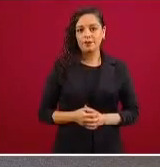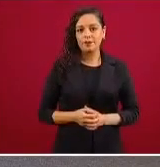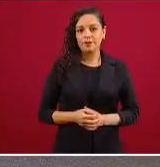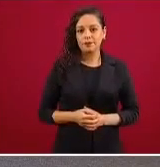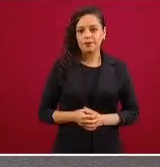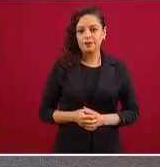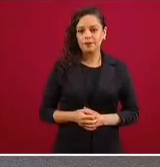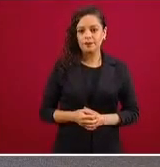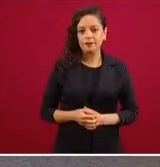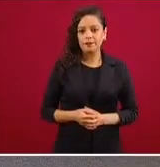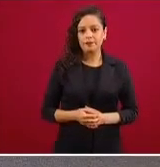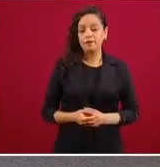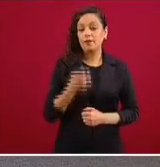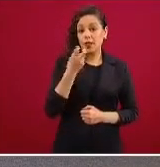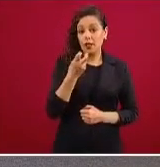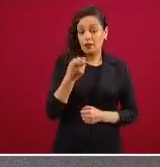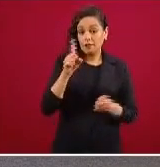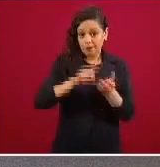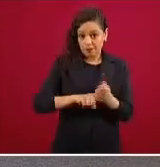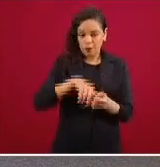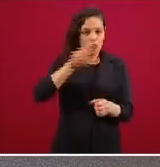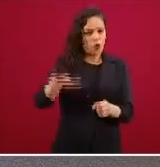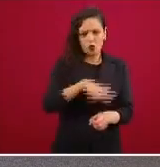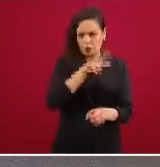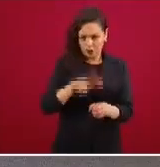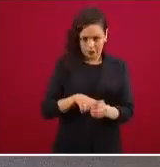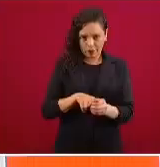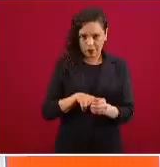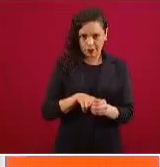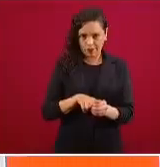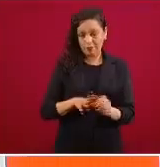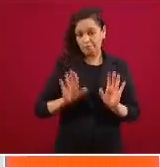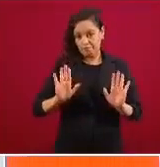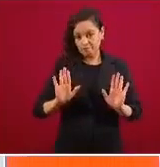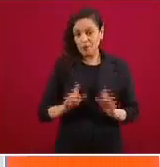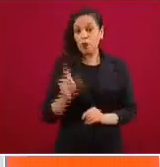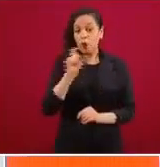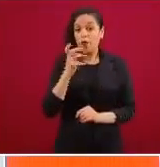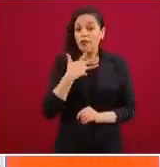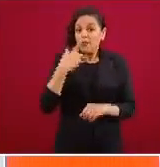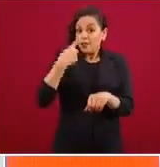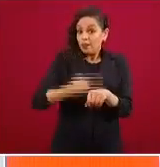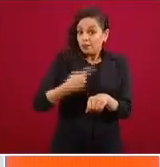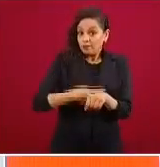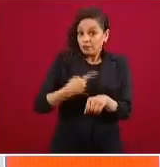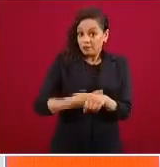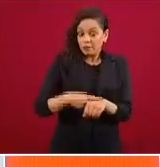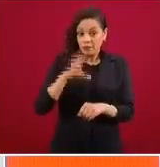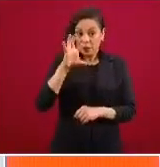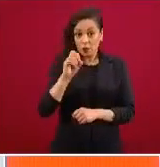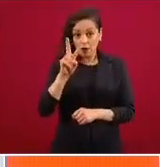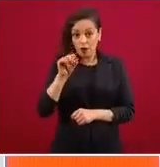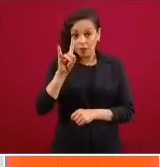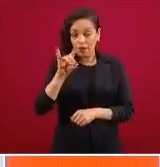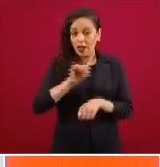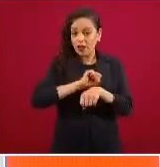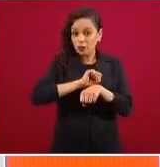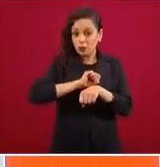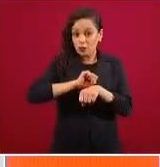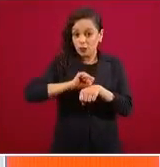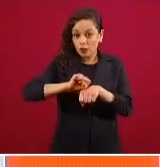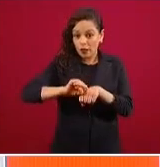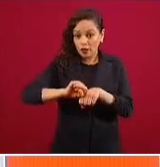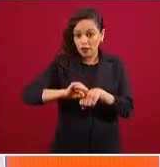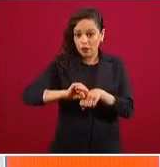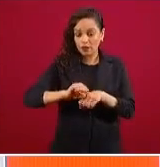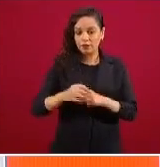eso es lo que ocurre en condiciones normales con COVID en la forma leve se inflama la